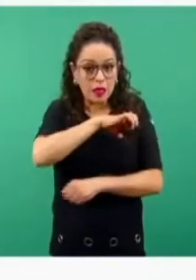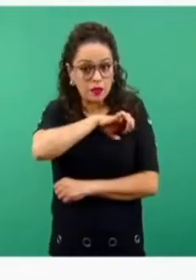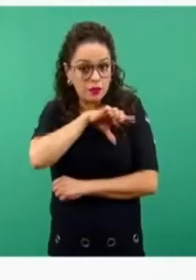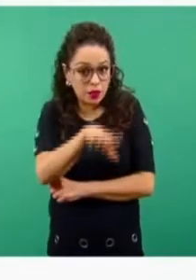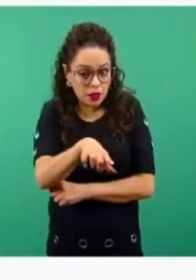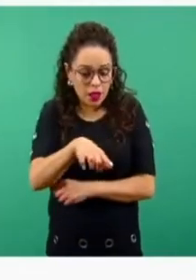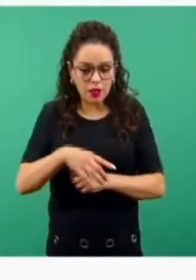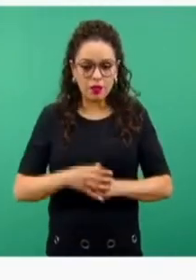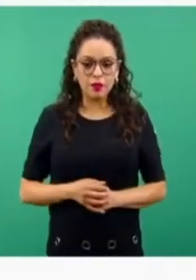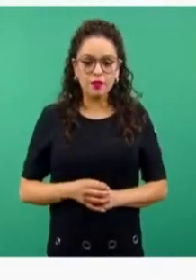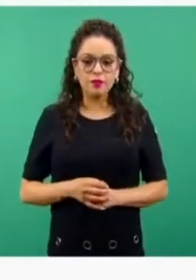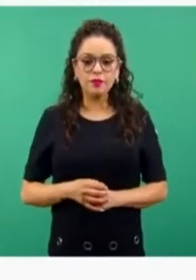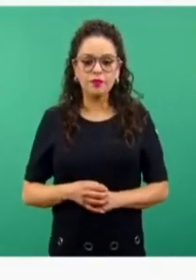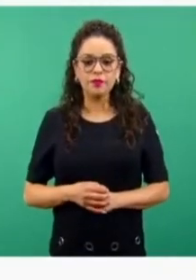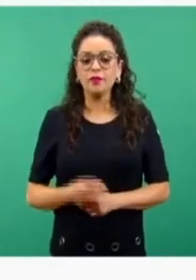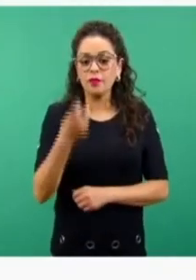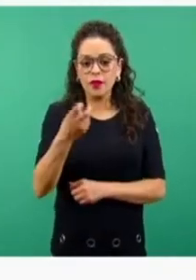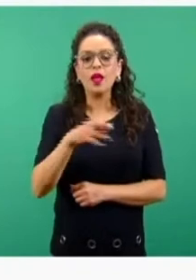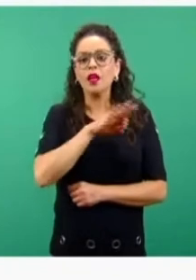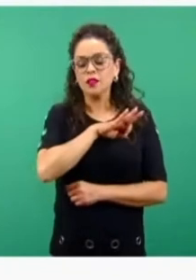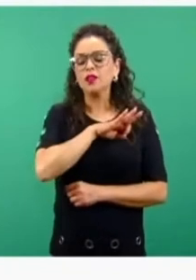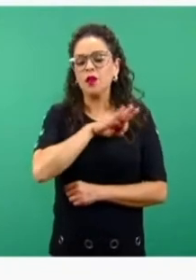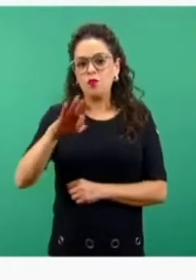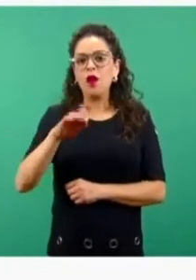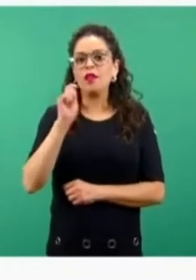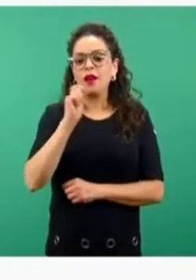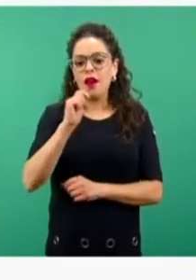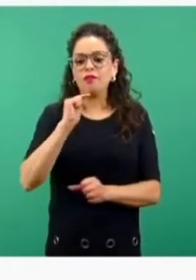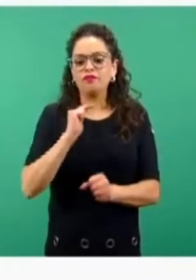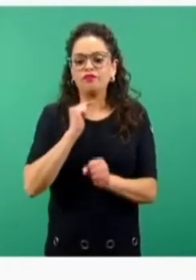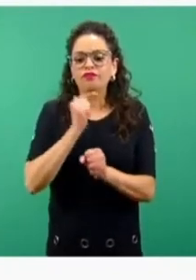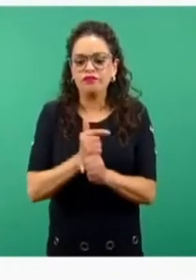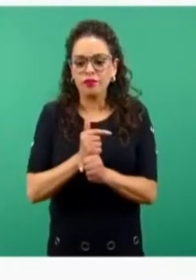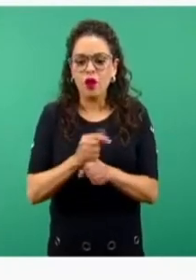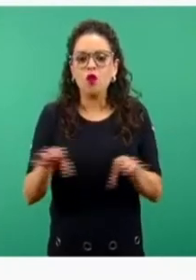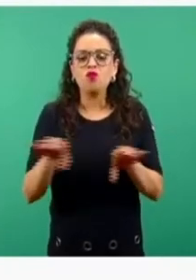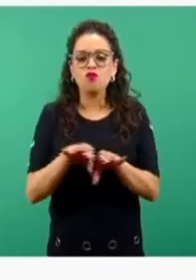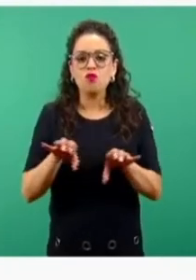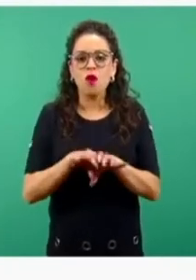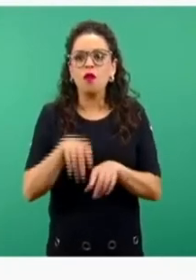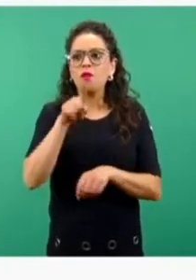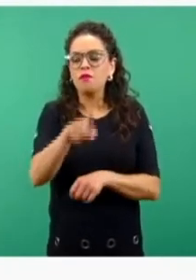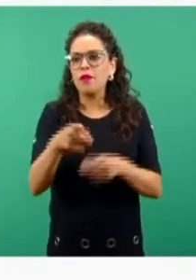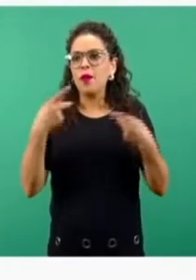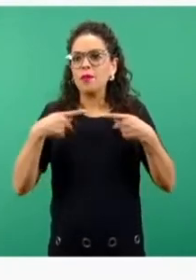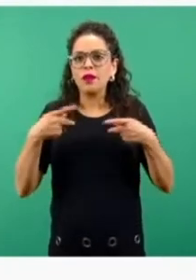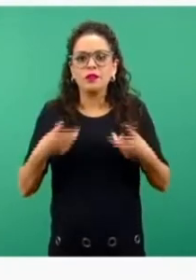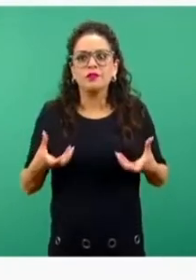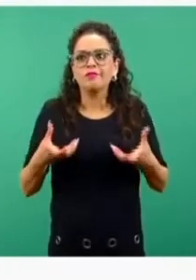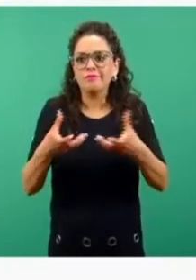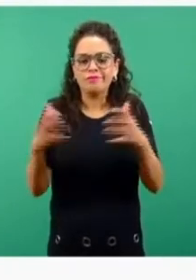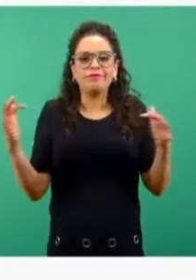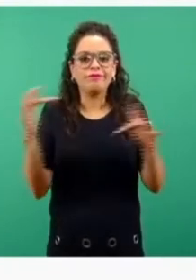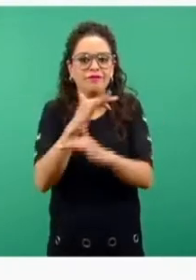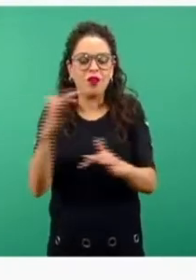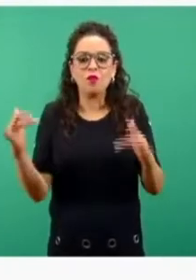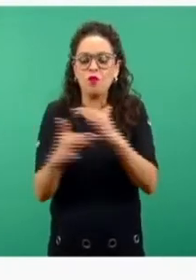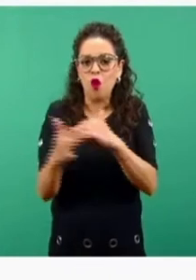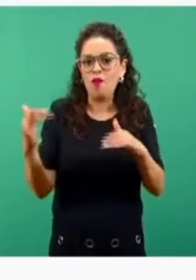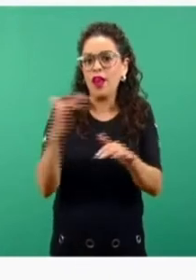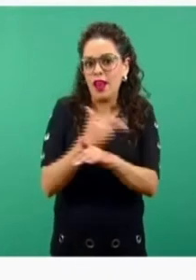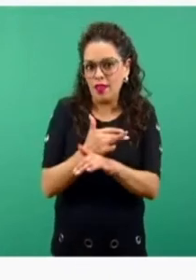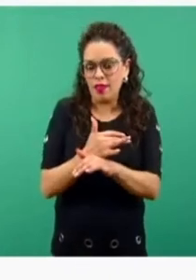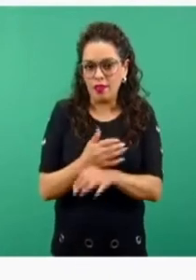Y en su momento, entonces, pueden identificar también la movilidad, cómo se está llevando a cabo. Entonces, ese es el primer punto y la primera